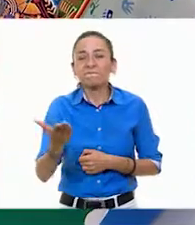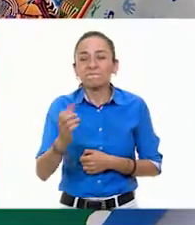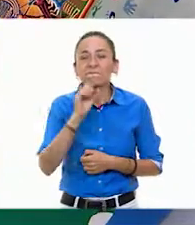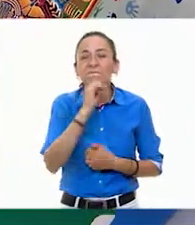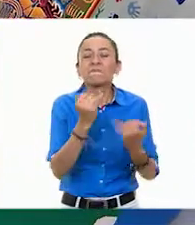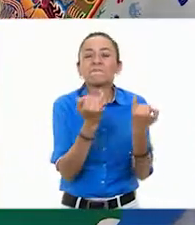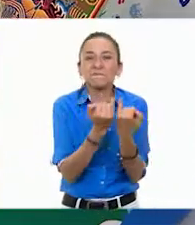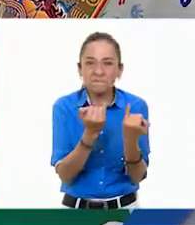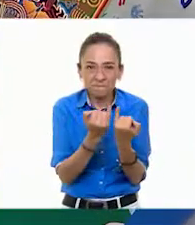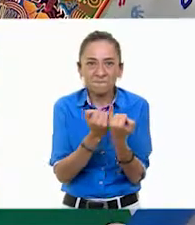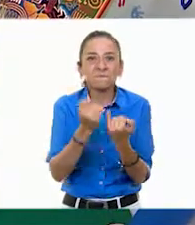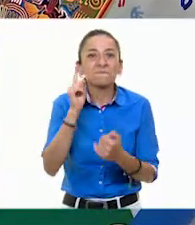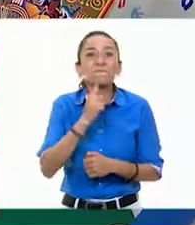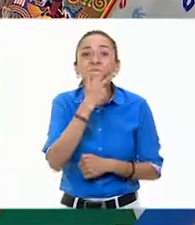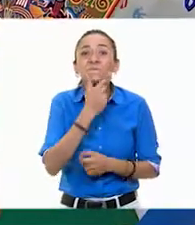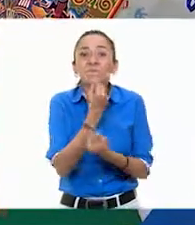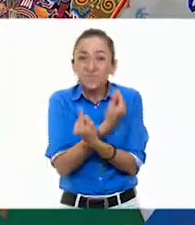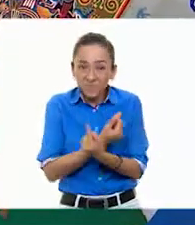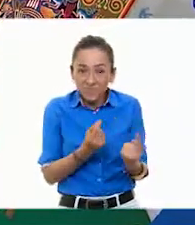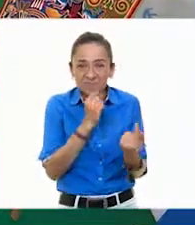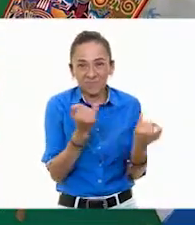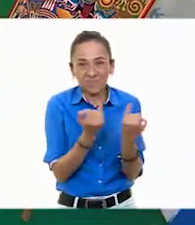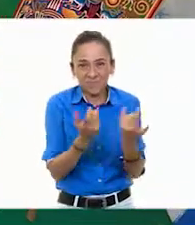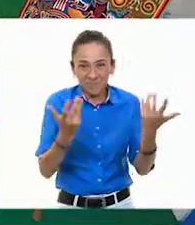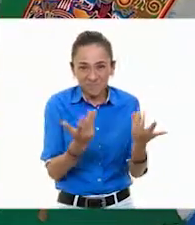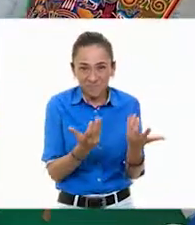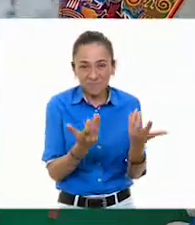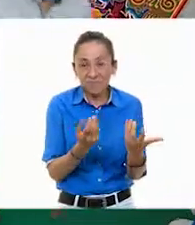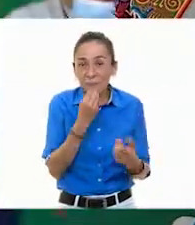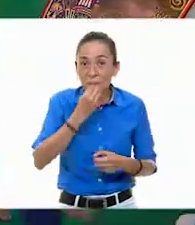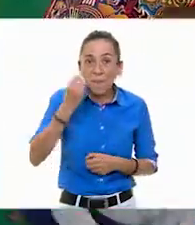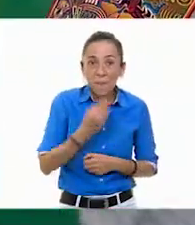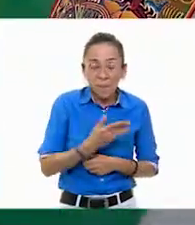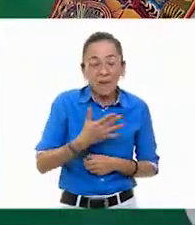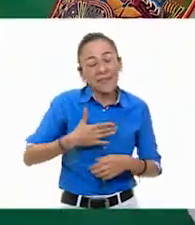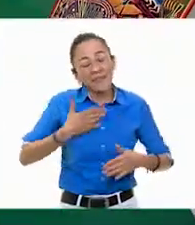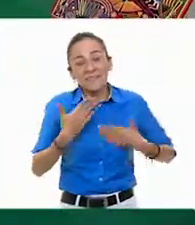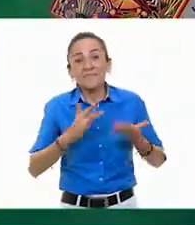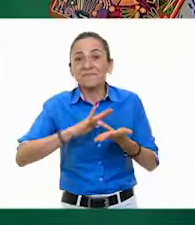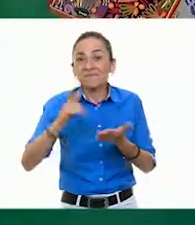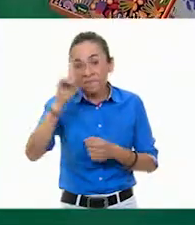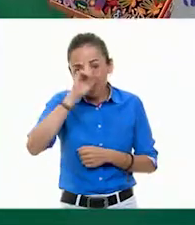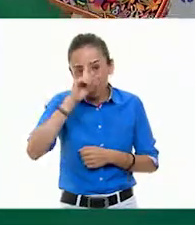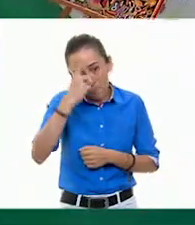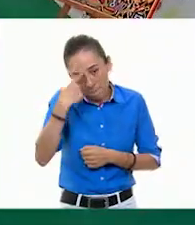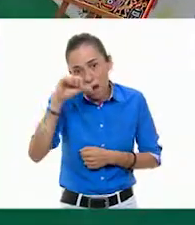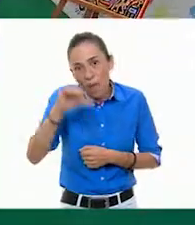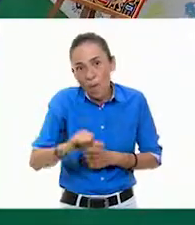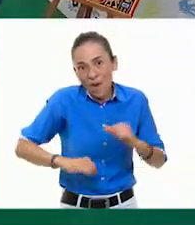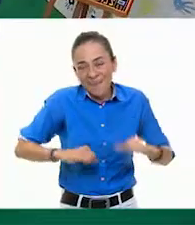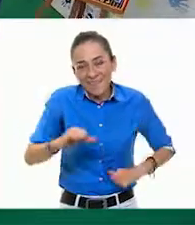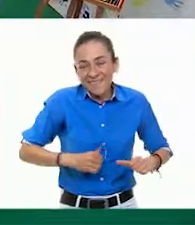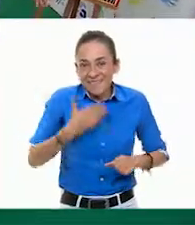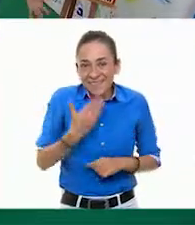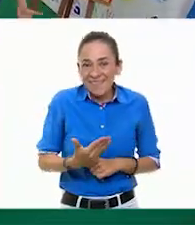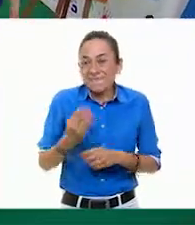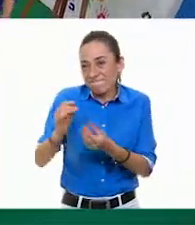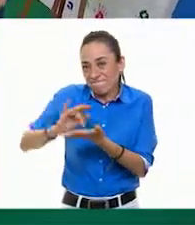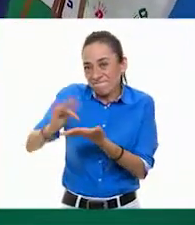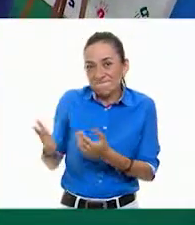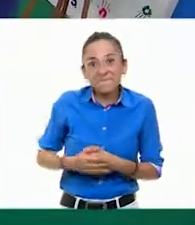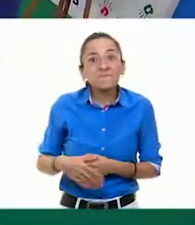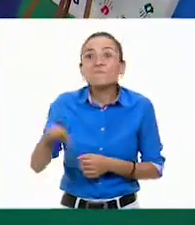para esta actividad. Gracias, maestro. Gracias, maestro. Sí, muy bien. ¿Qué tal, niños? Oscar, ¿qué te pareció esta